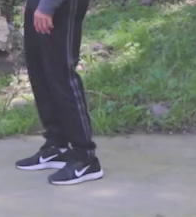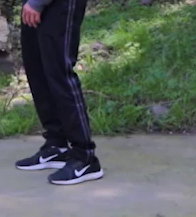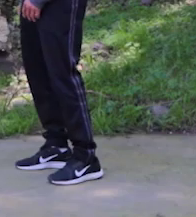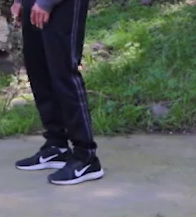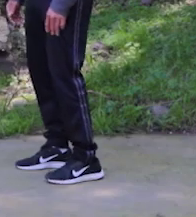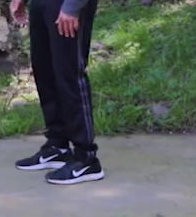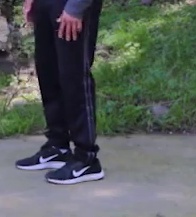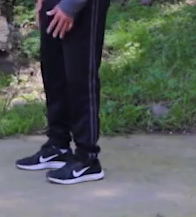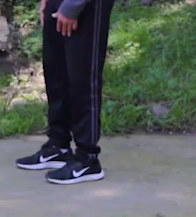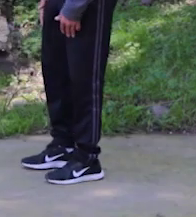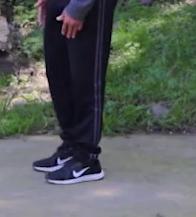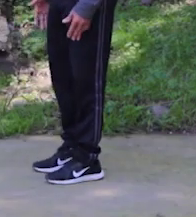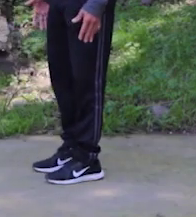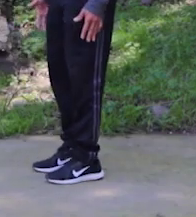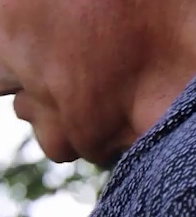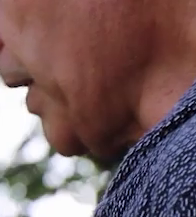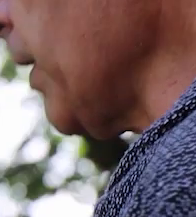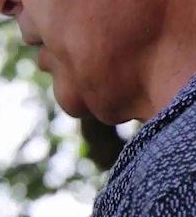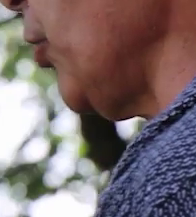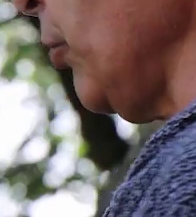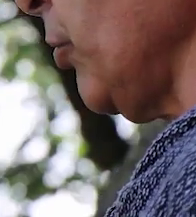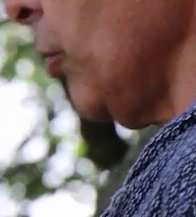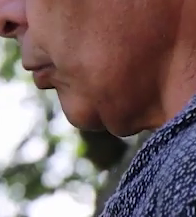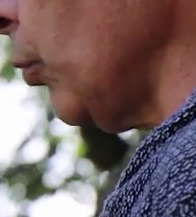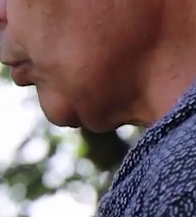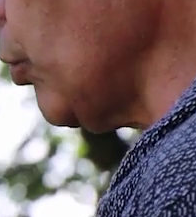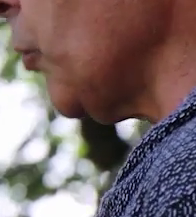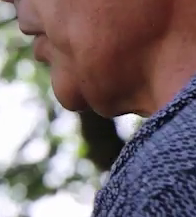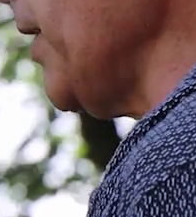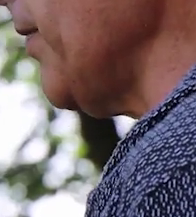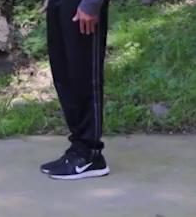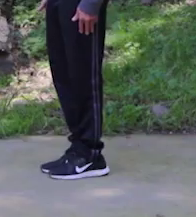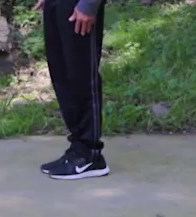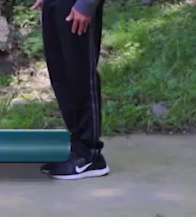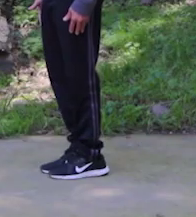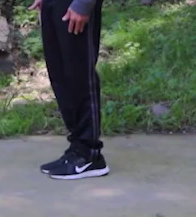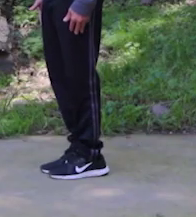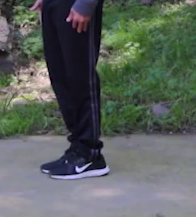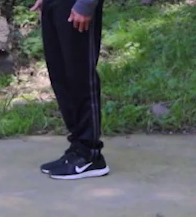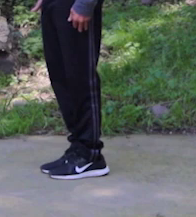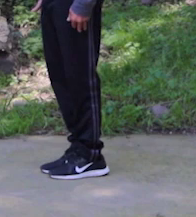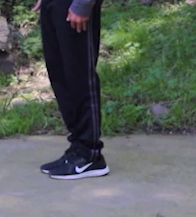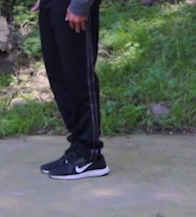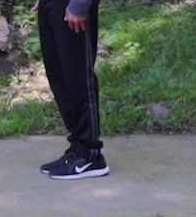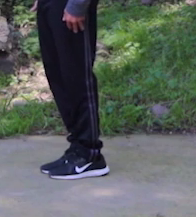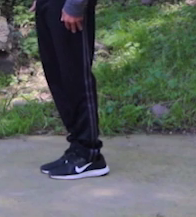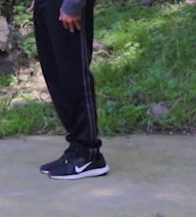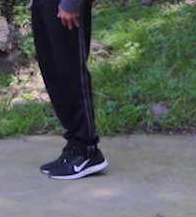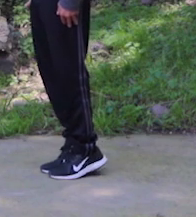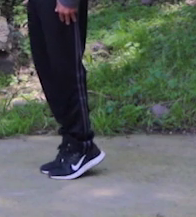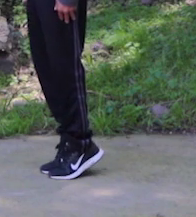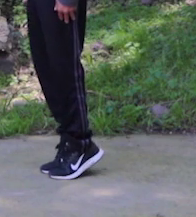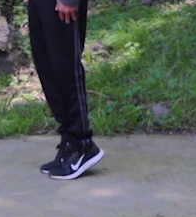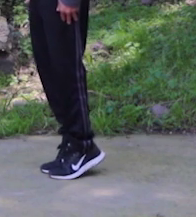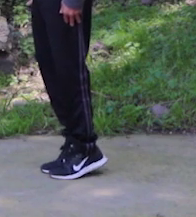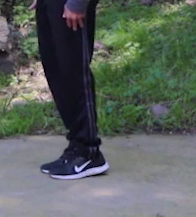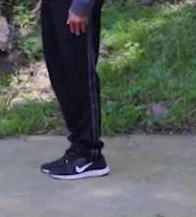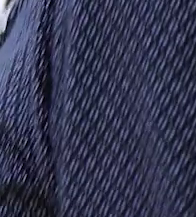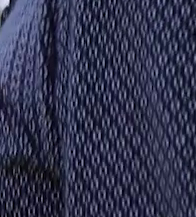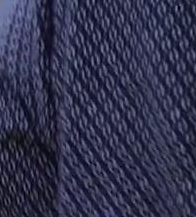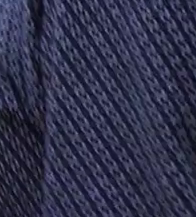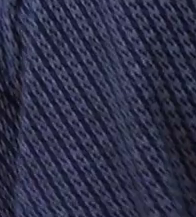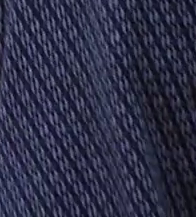Vamos a trabajar pantorrilla. Vamos a parar derechos, juntos los pies. Y lo único que vamos a hacer es elevar nuestros talones.